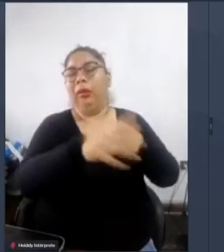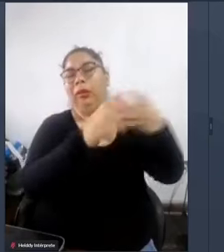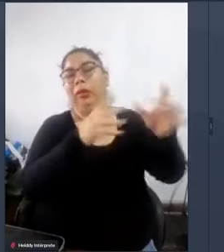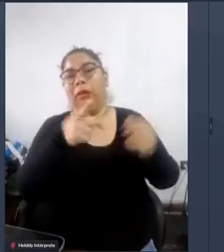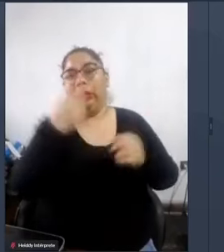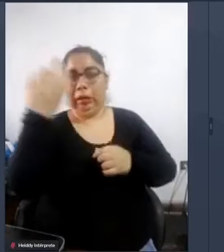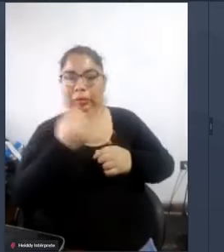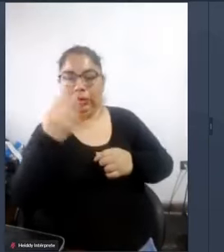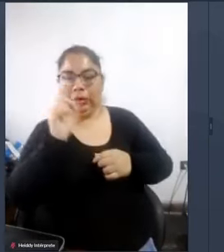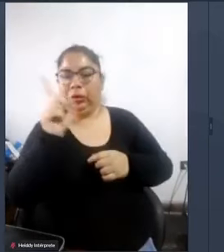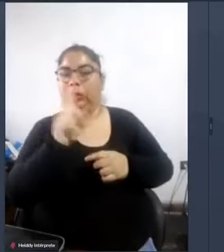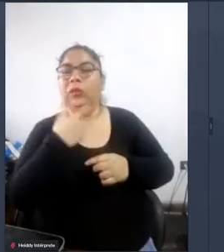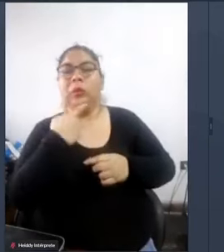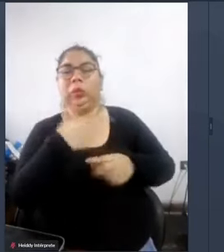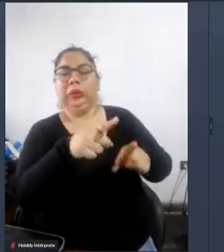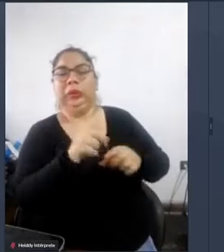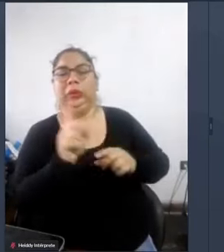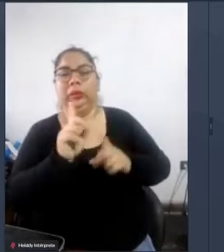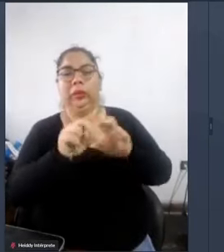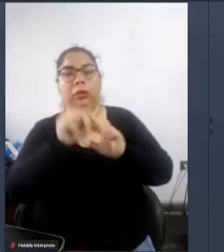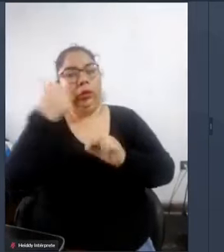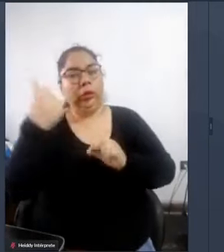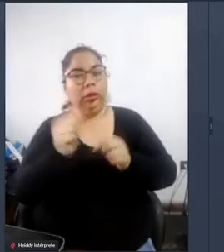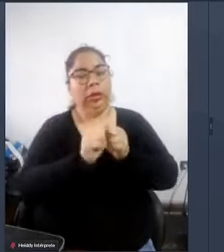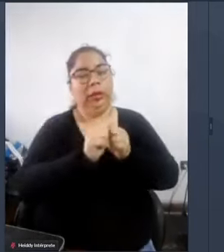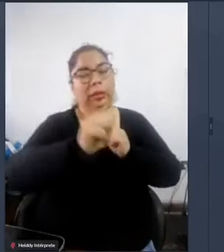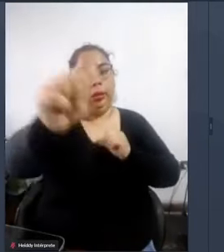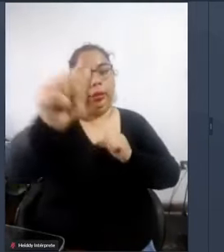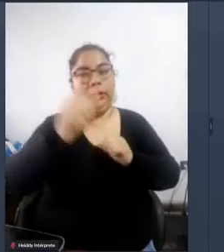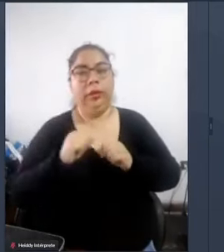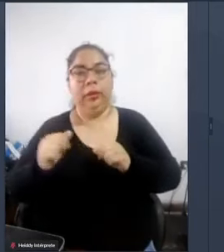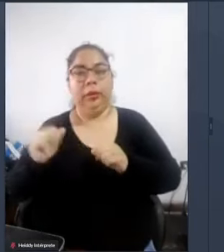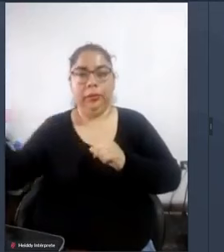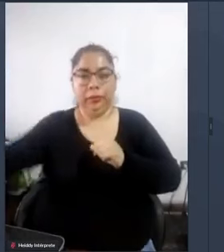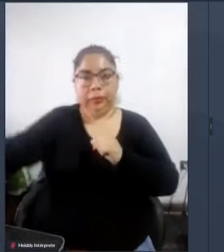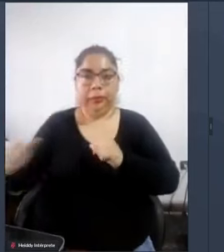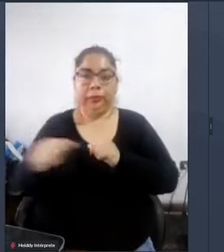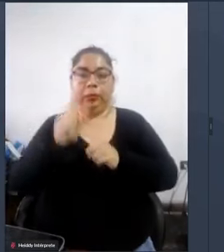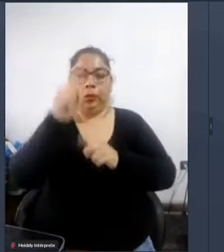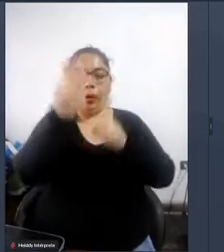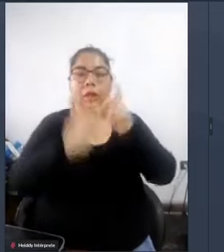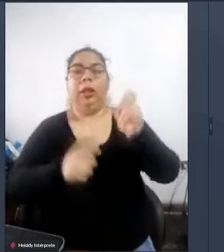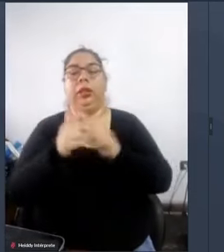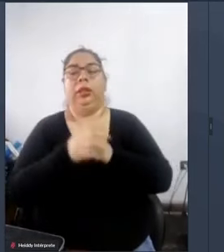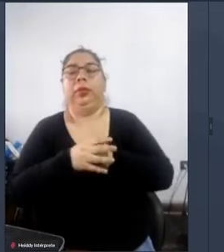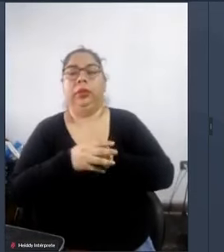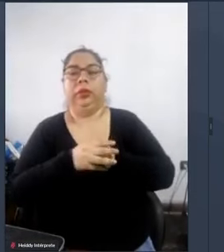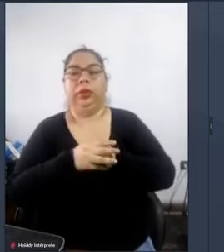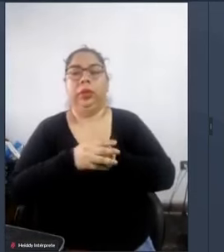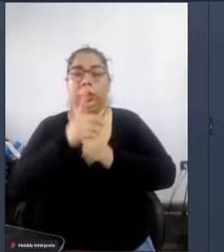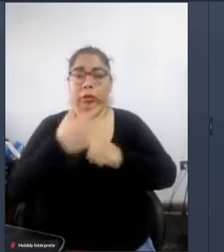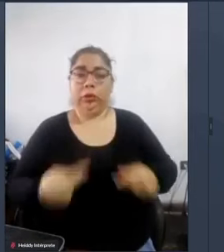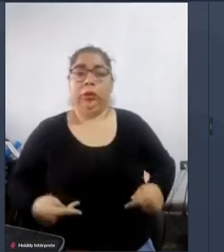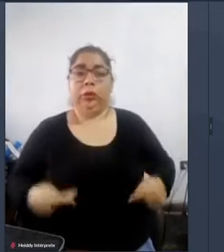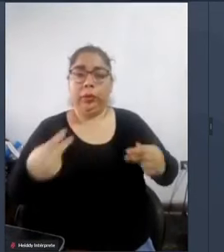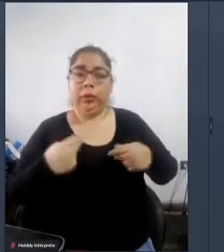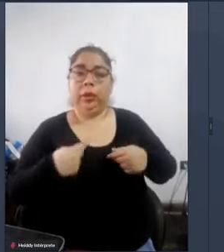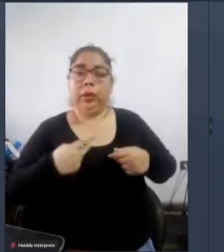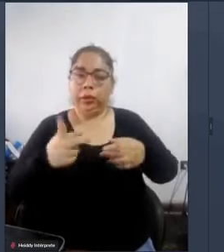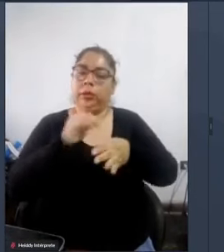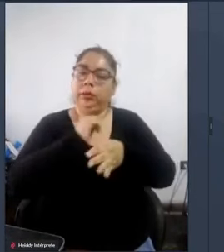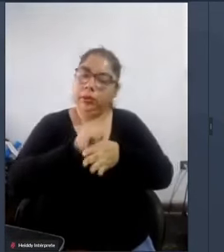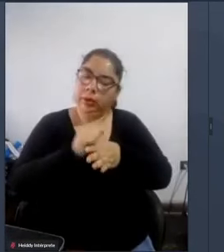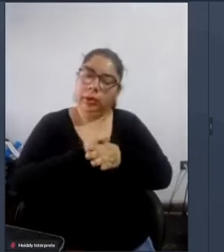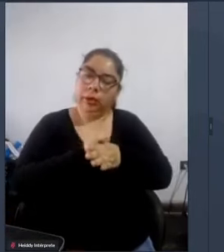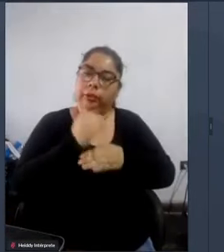la formalidad alejada o la formalidad lejana las personas en su vida se van preparando van